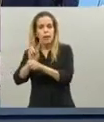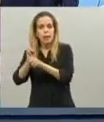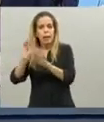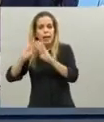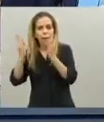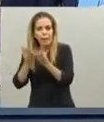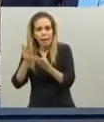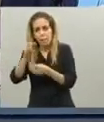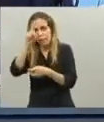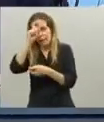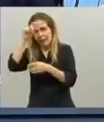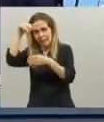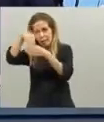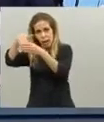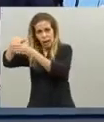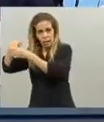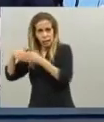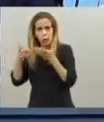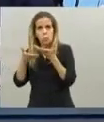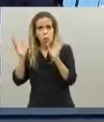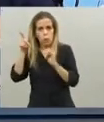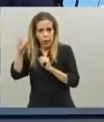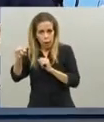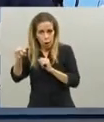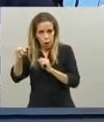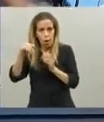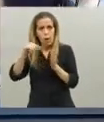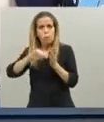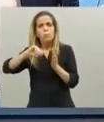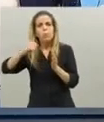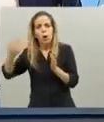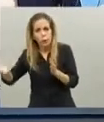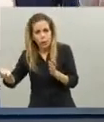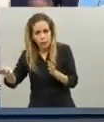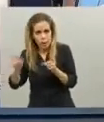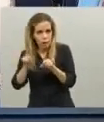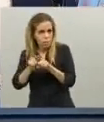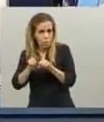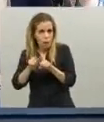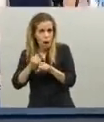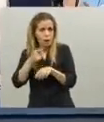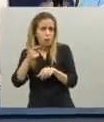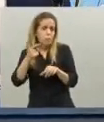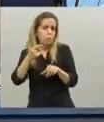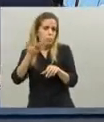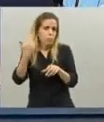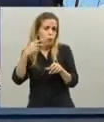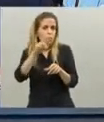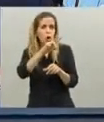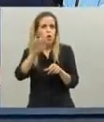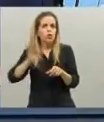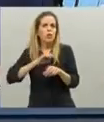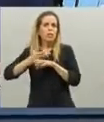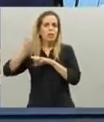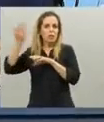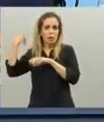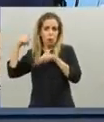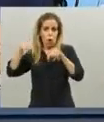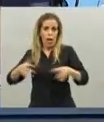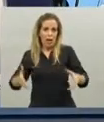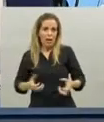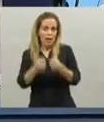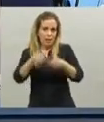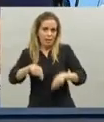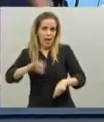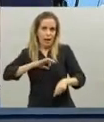sistema público de la provincia de Buenos Aires hicimos otro tanto de lo que se había hecho en los 200 años anteriores porque este año cumplimos 200